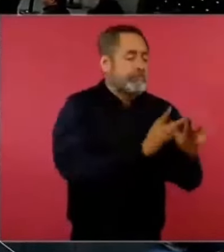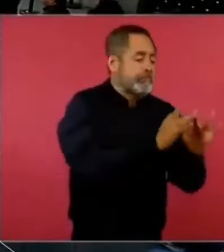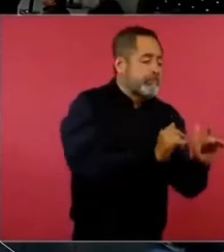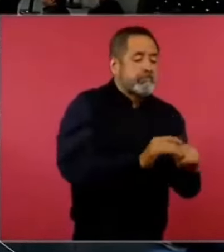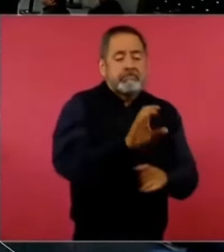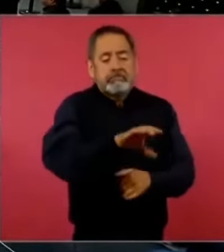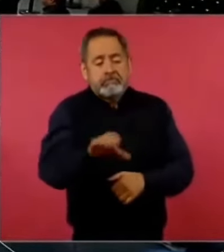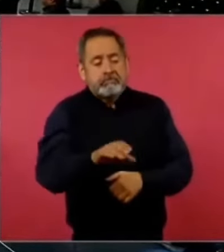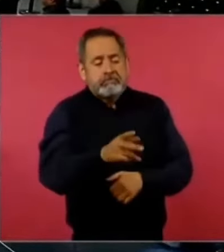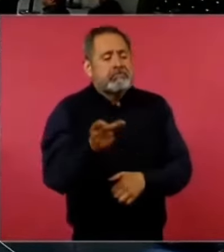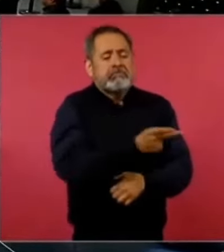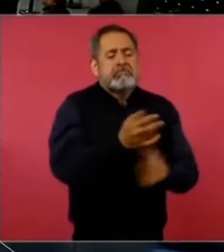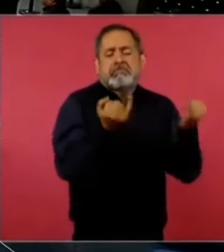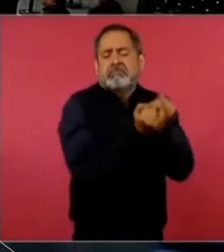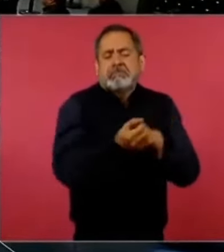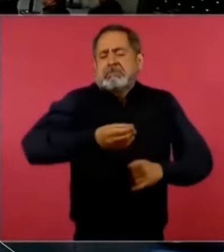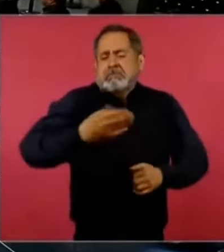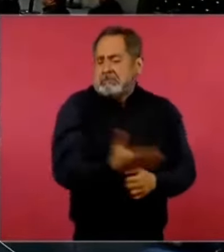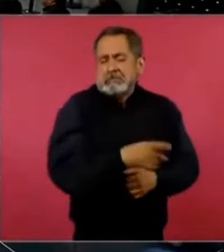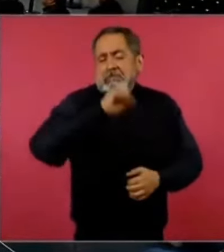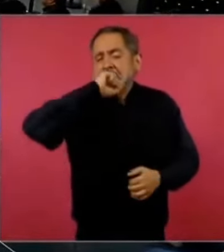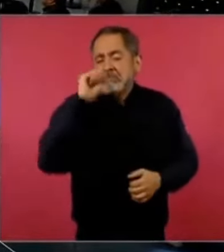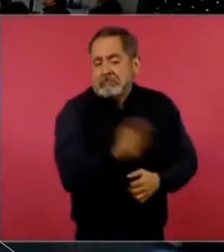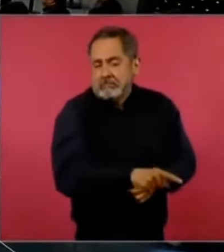pero al final de cuentas es lo mismo,